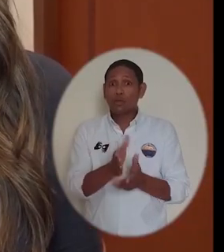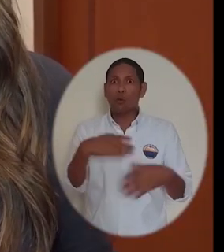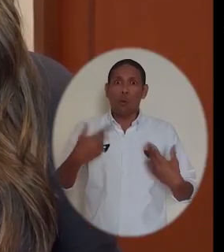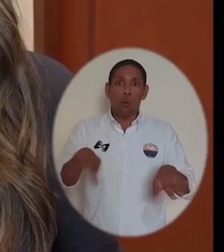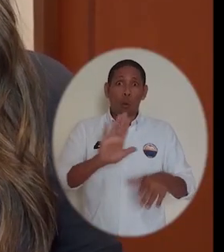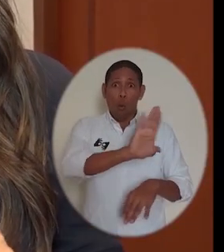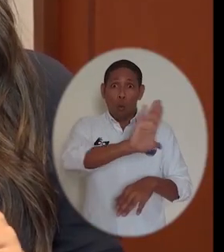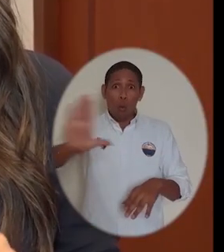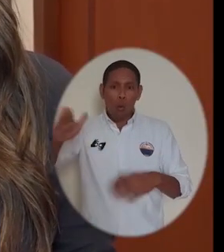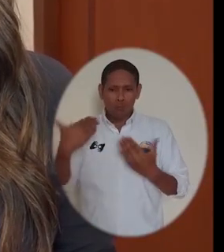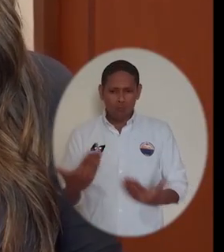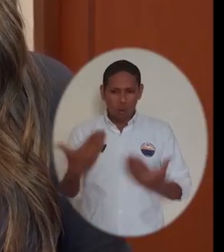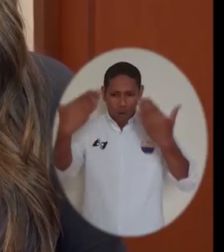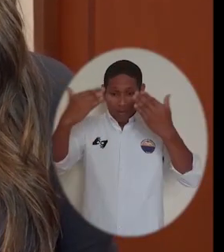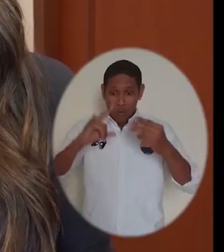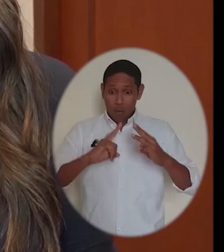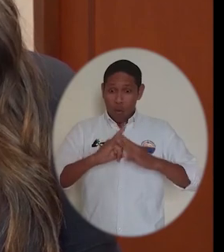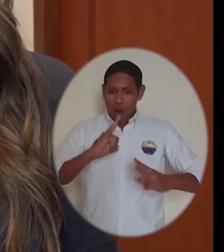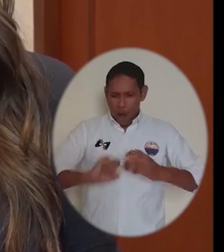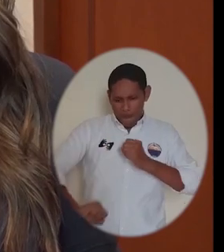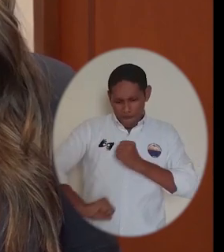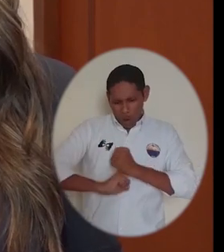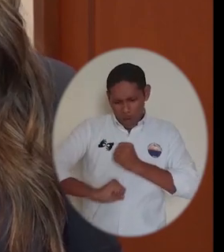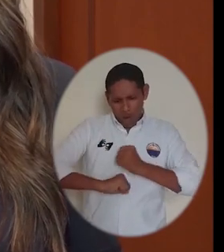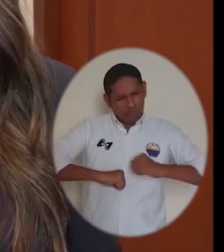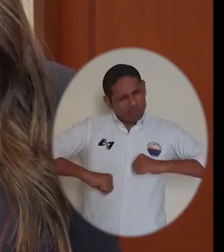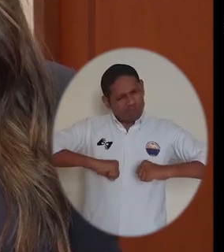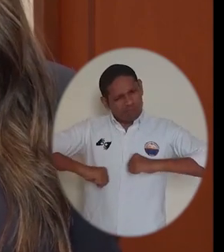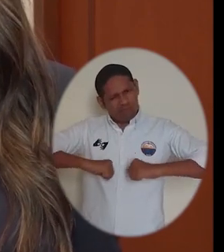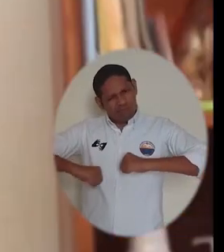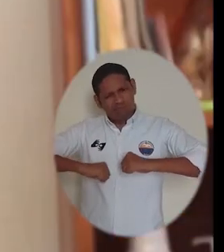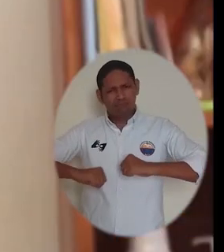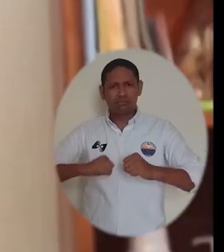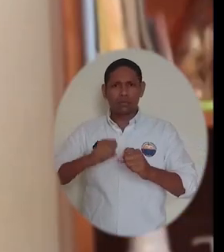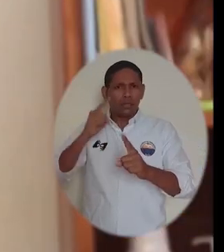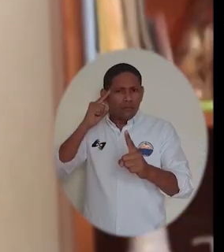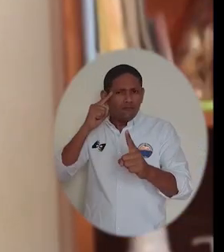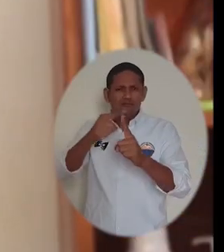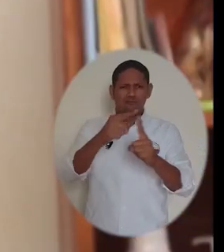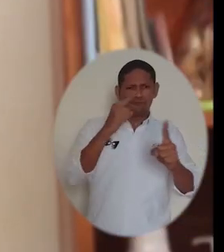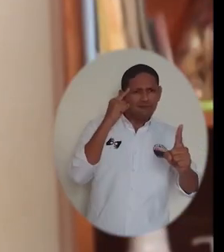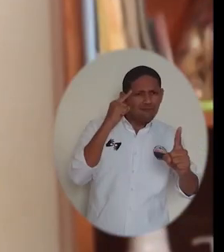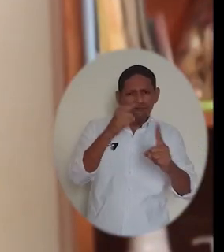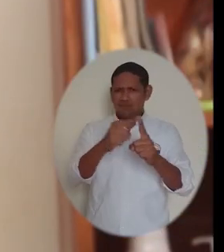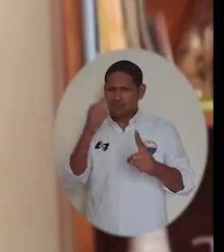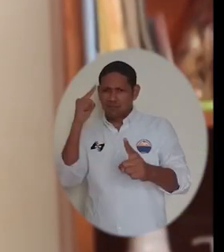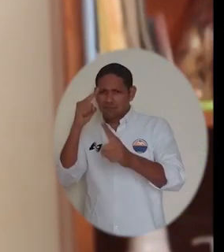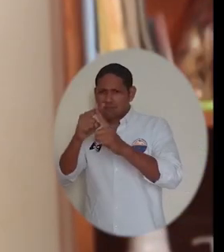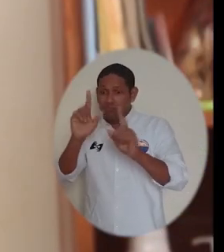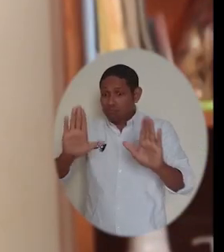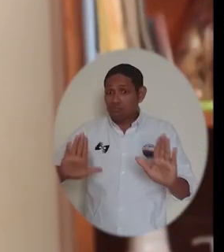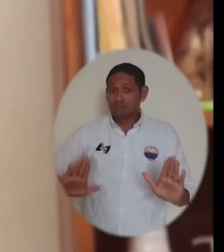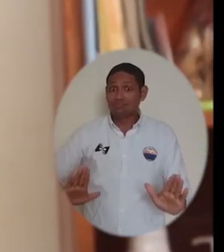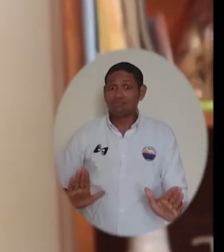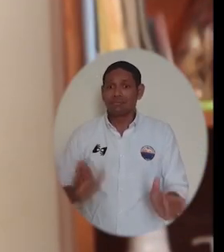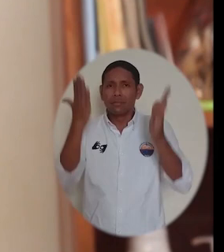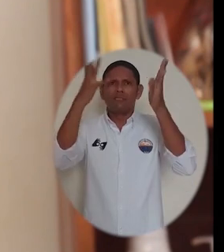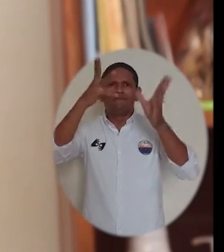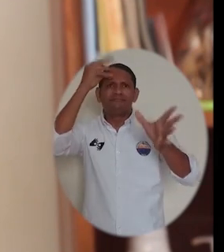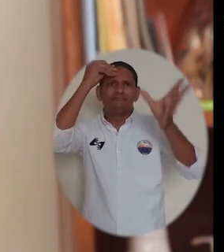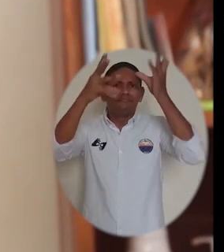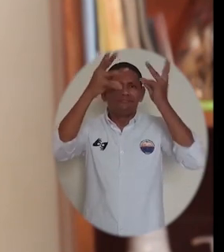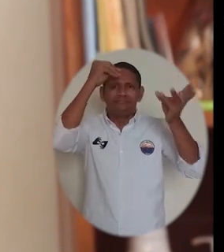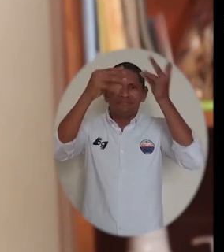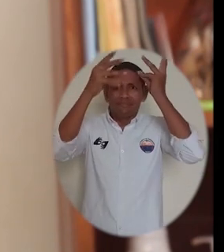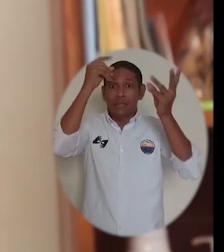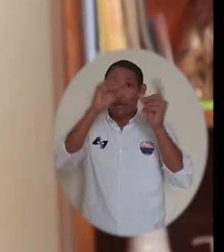Estudiantes, ustedes son el motor que mantiene en movimiento esta alma mater. Detrás de cada acción y cada iniciativa está el propósito